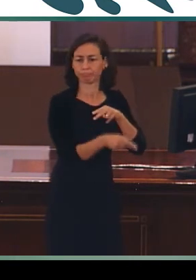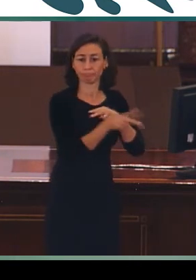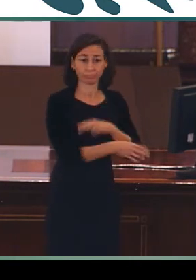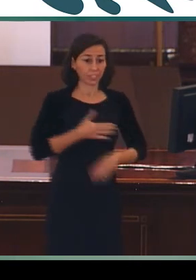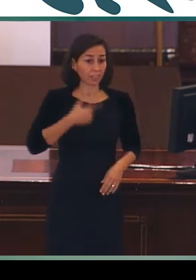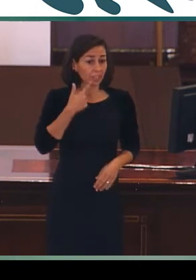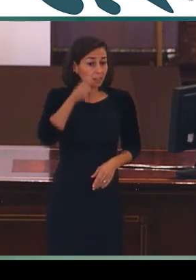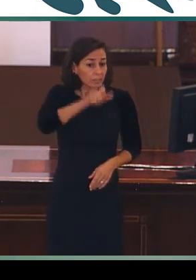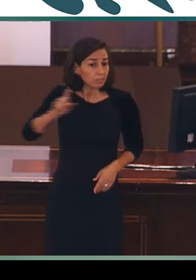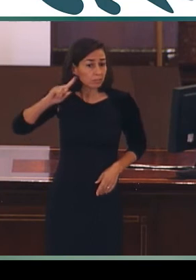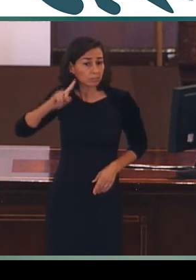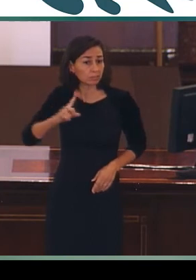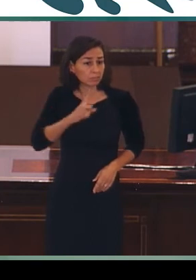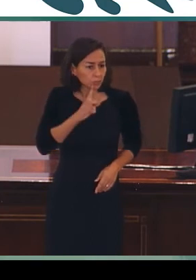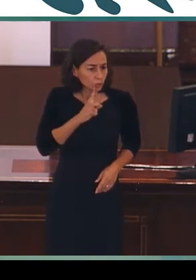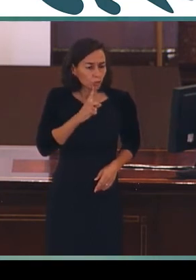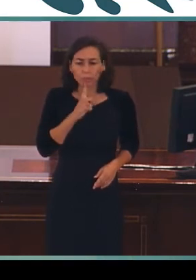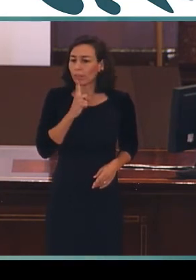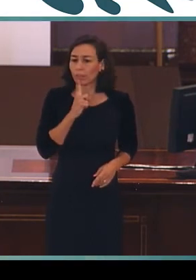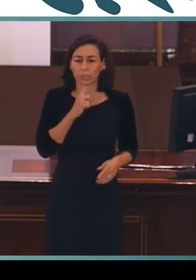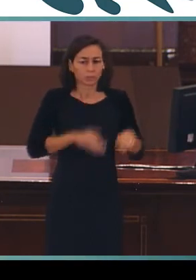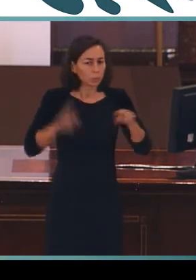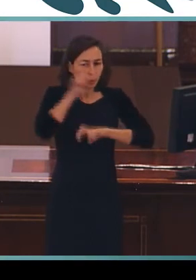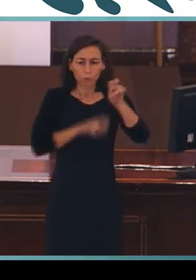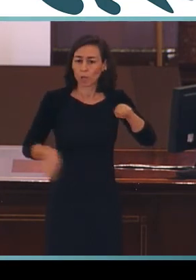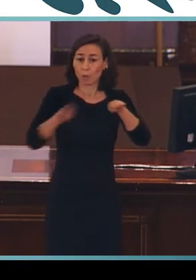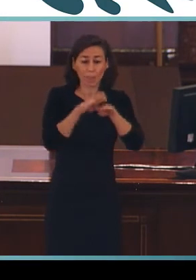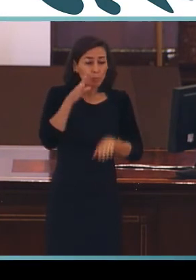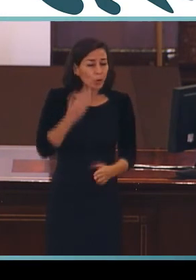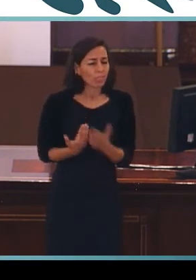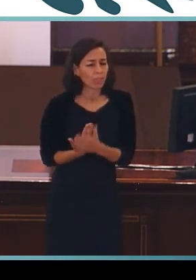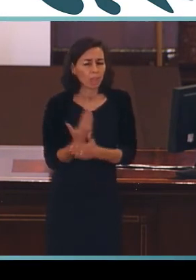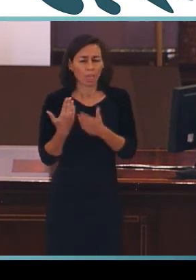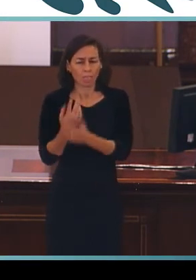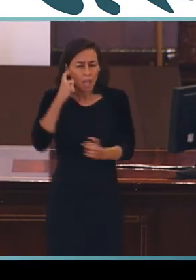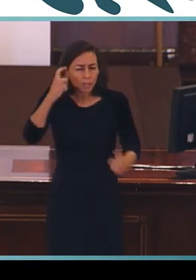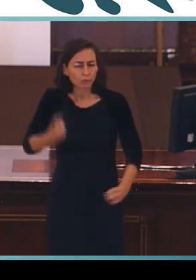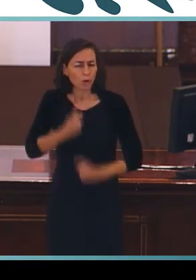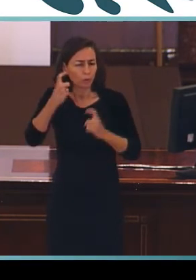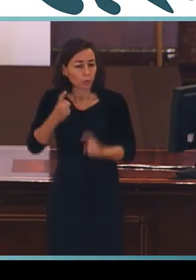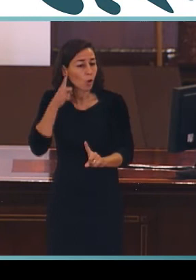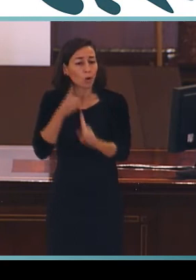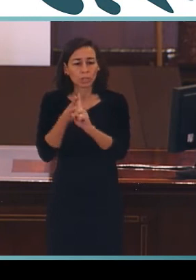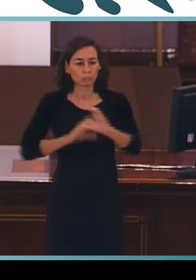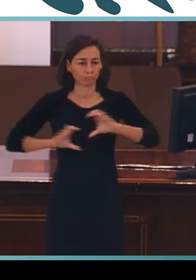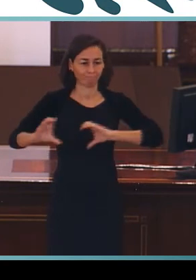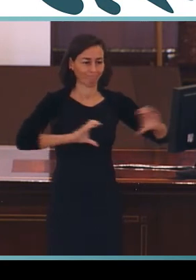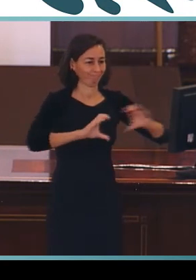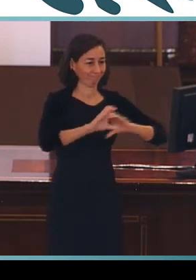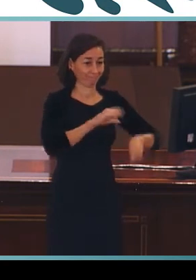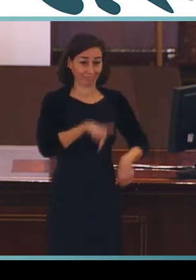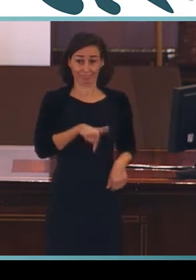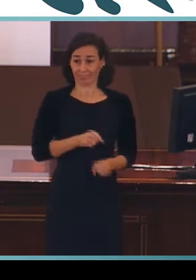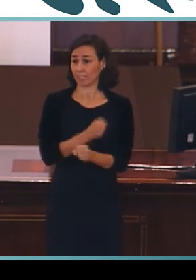auditiva sabiendo el esfuerzo que día a día hacen para comunicarse. En esta tarea centra a sus